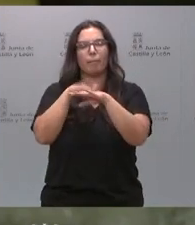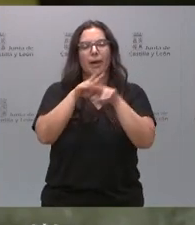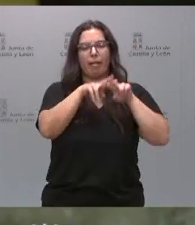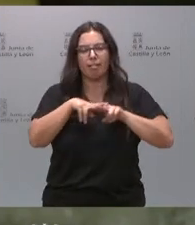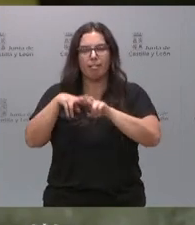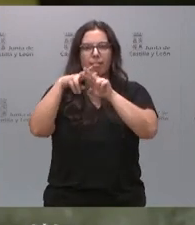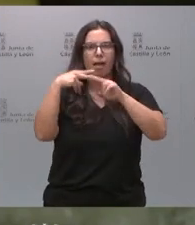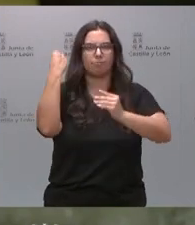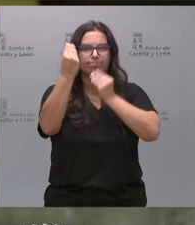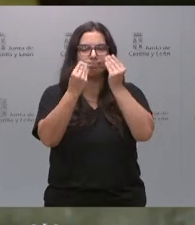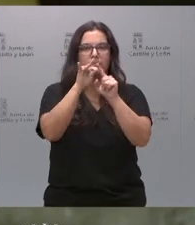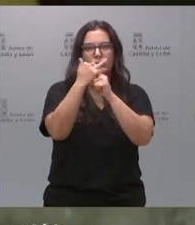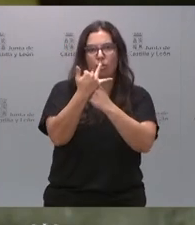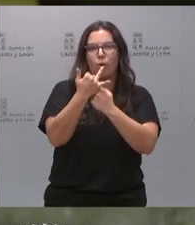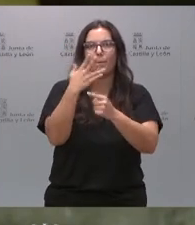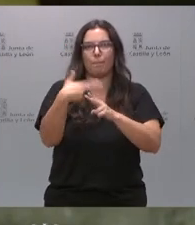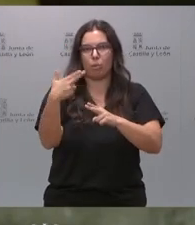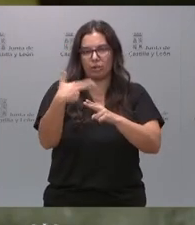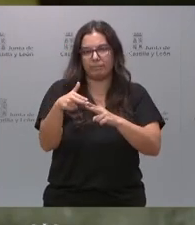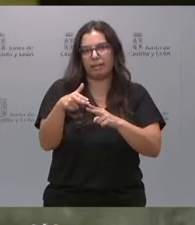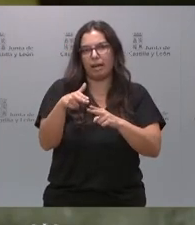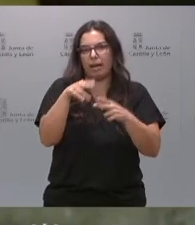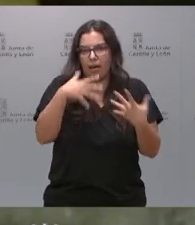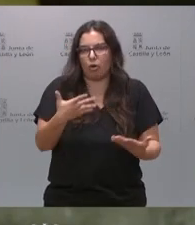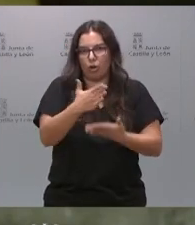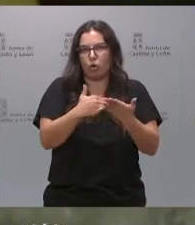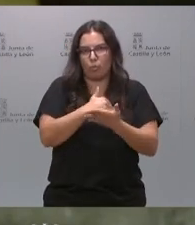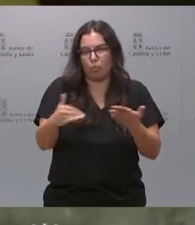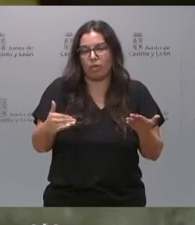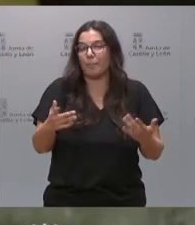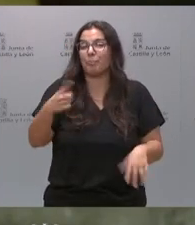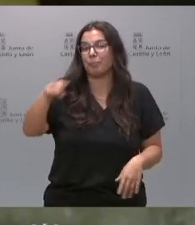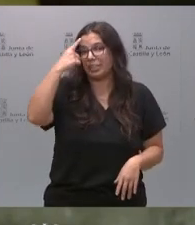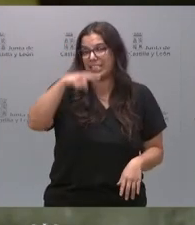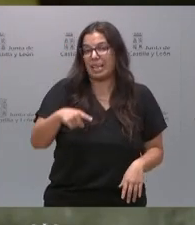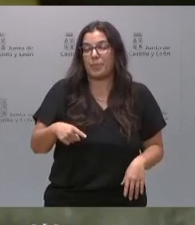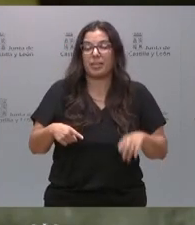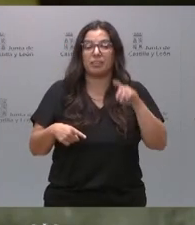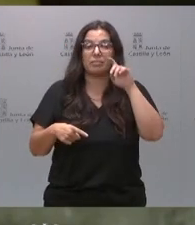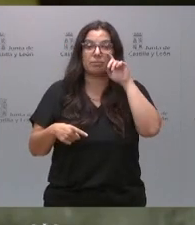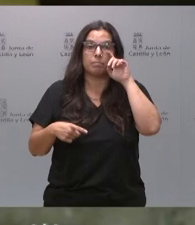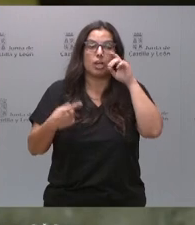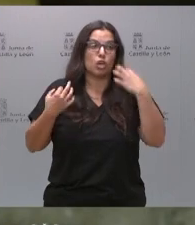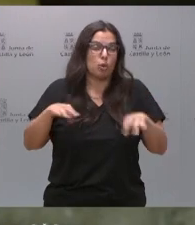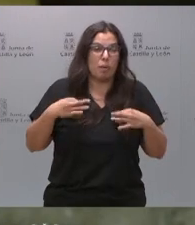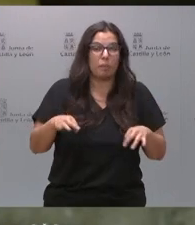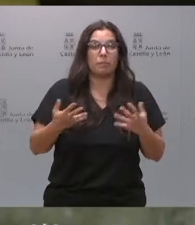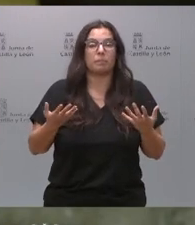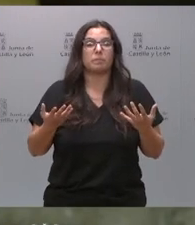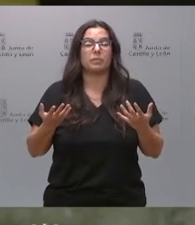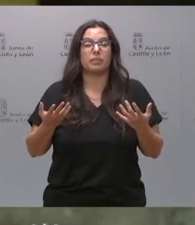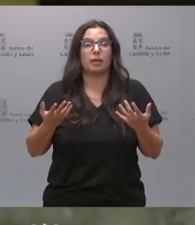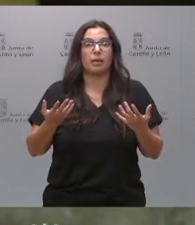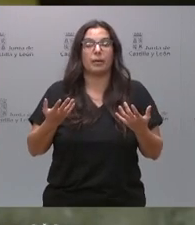la situación política de la comunidad. Como saben ustedes, lo normal y frecuente es